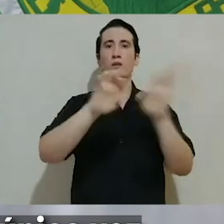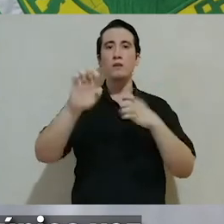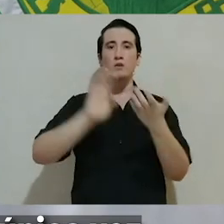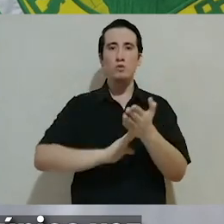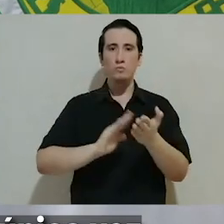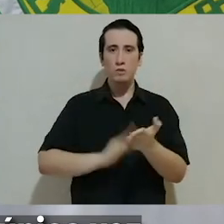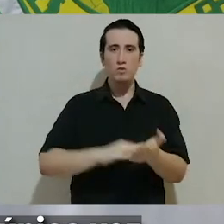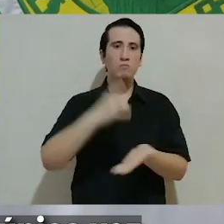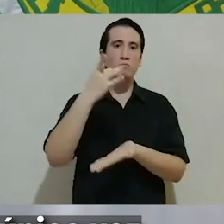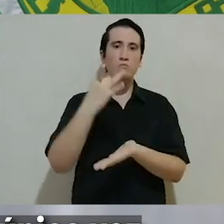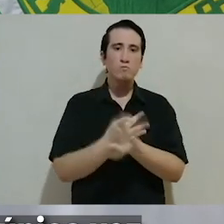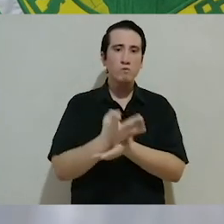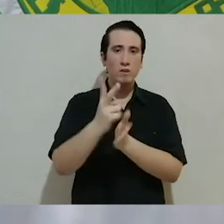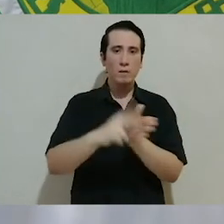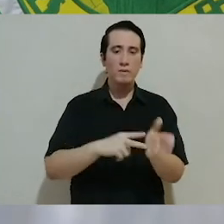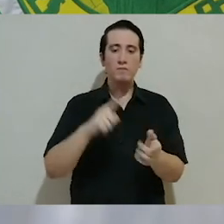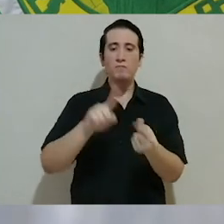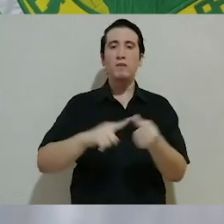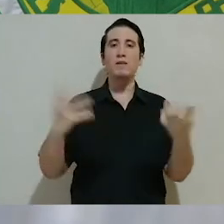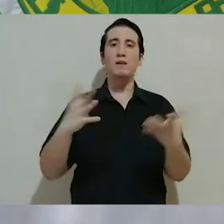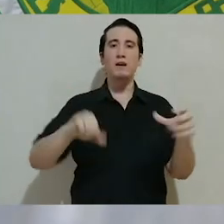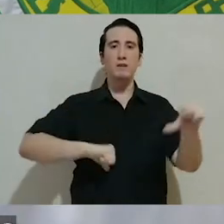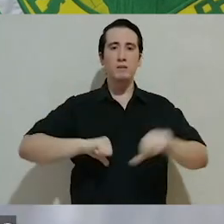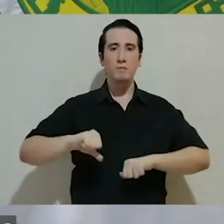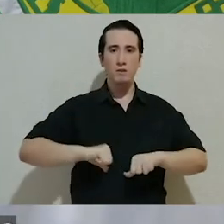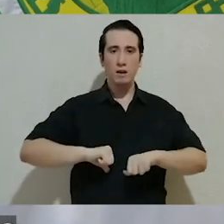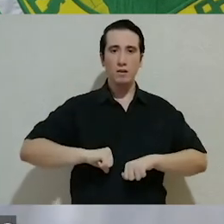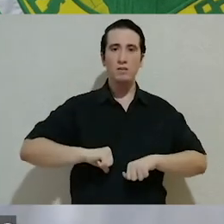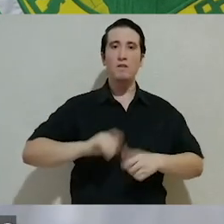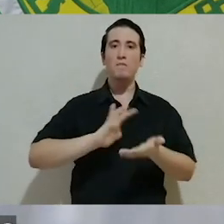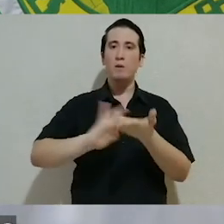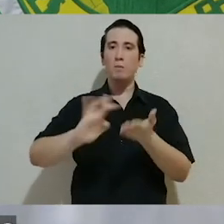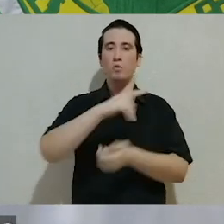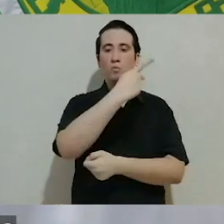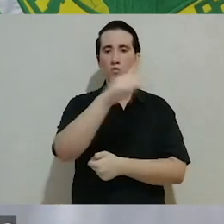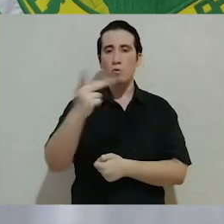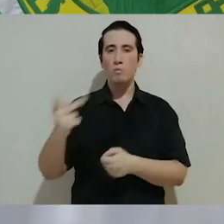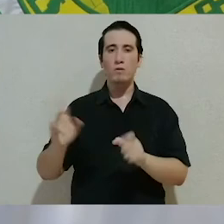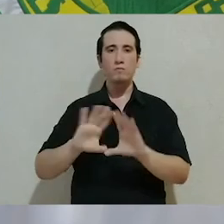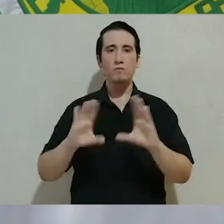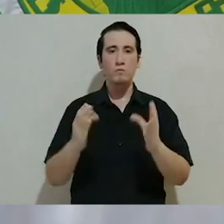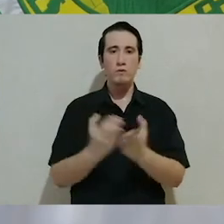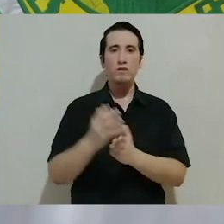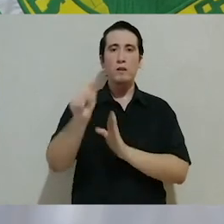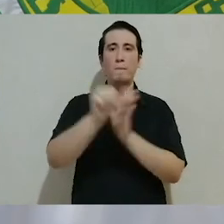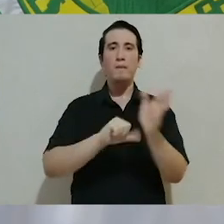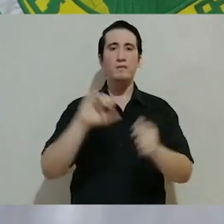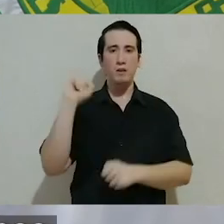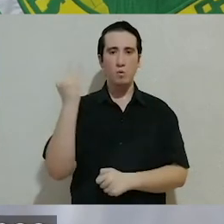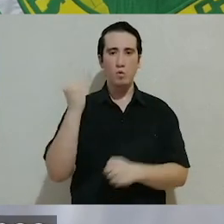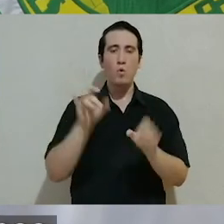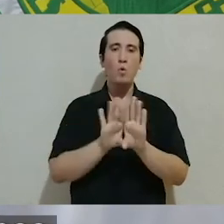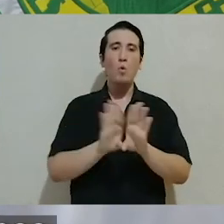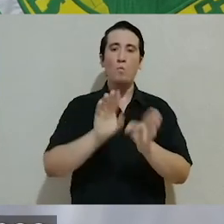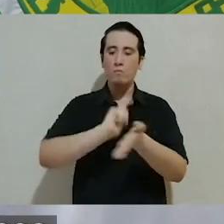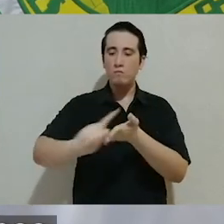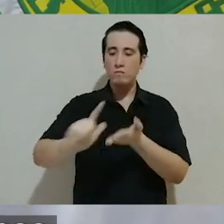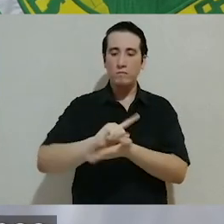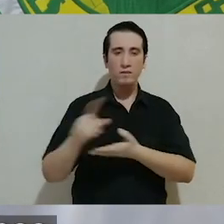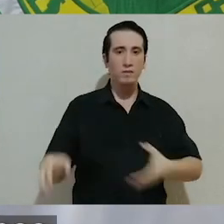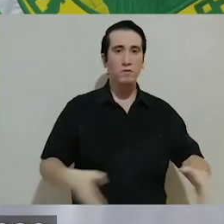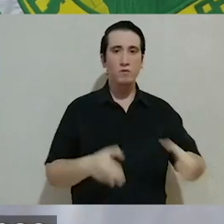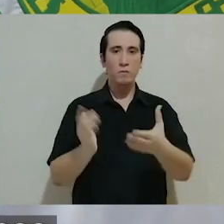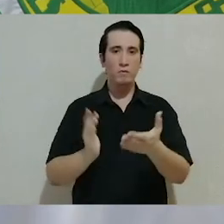2.500 pesos por única vez a quienes realicen actividades de apoyo en sus propias comunidades durante el mes de junio, tales como